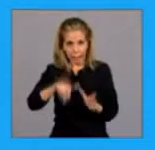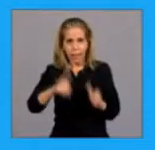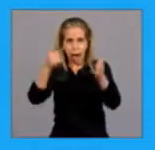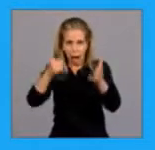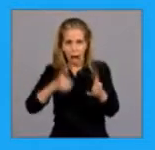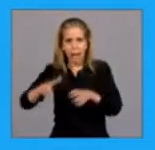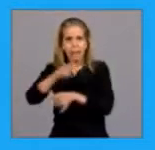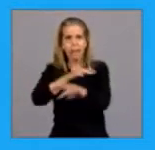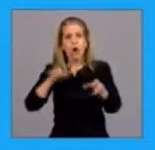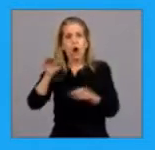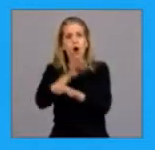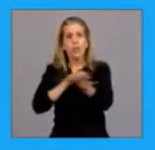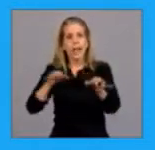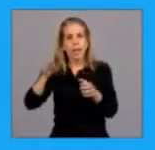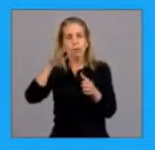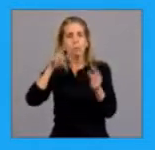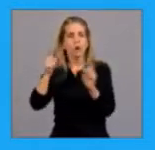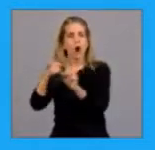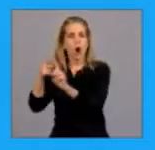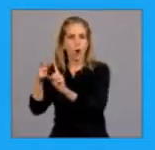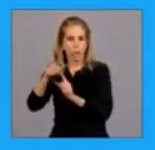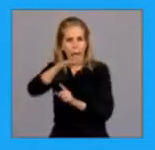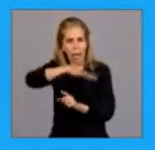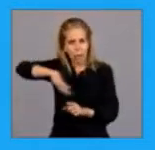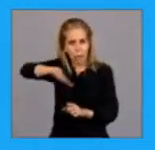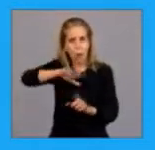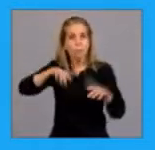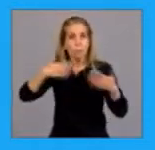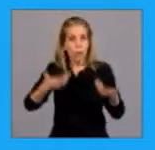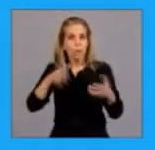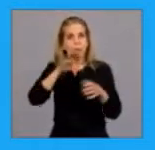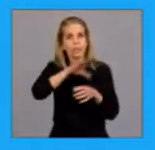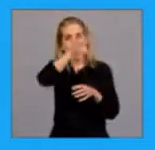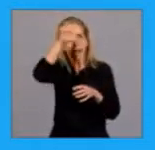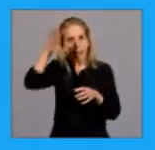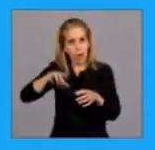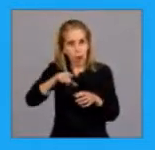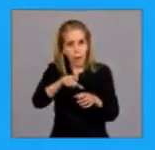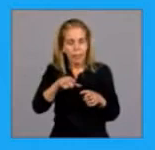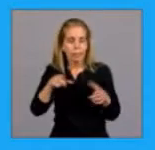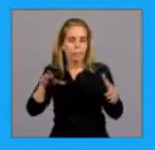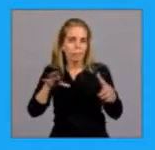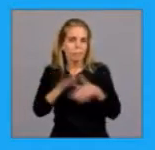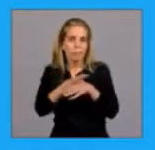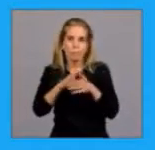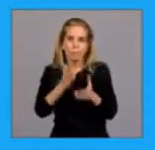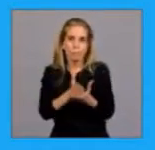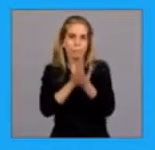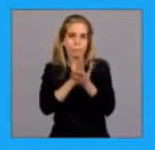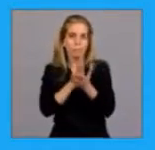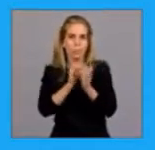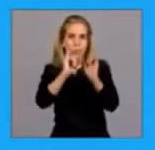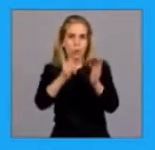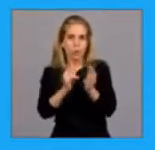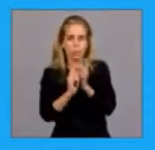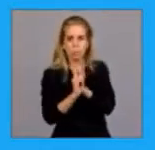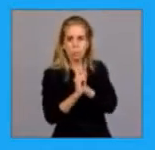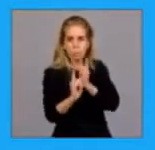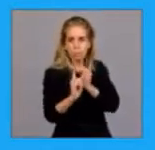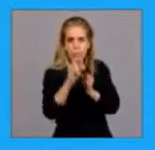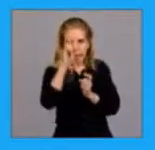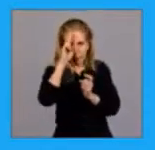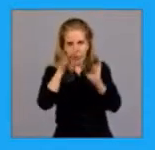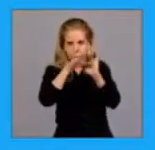transmisión comunitaria. Por eso, en estas zonas, es necesario sostener las medidas de aislamiento y reforzar el